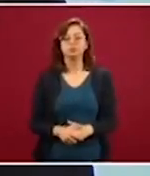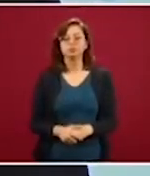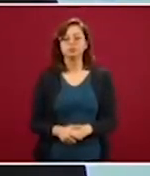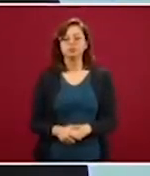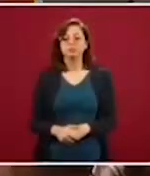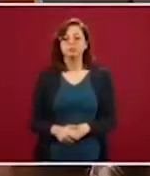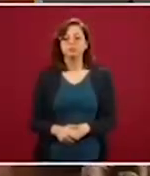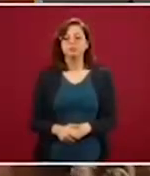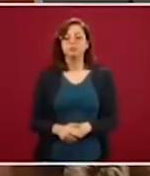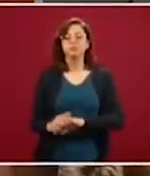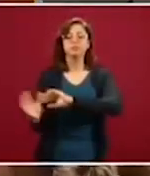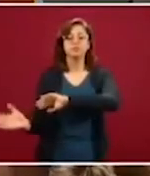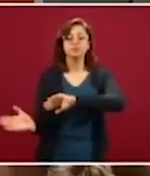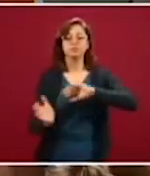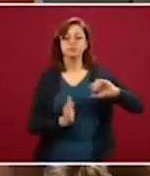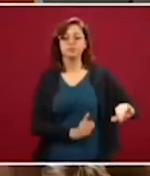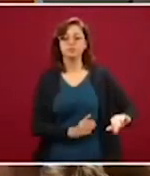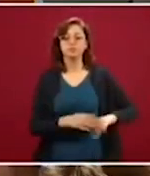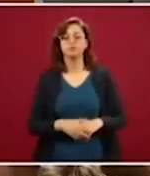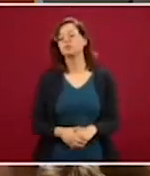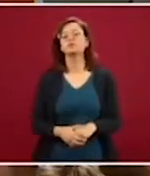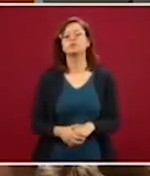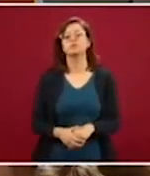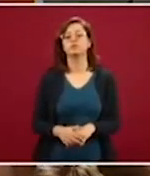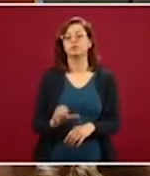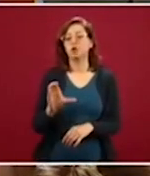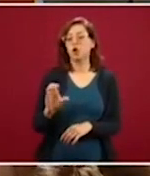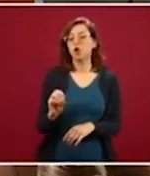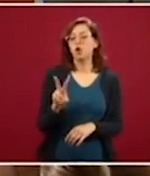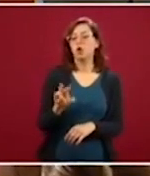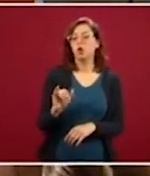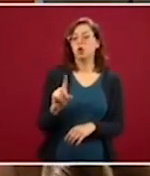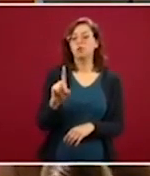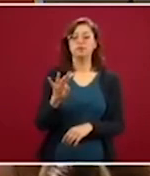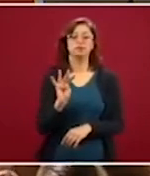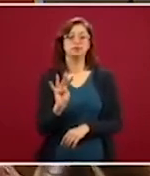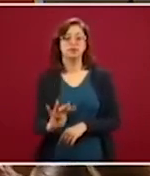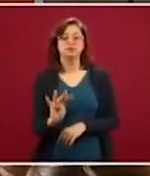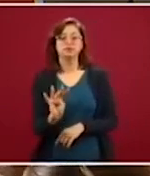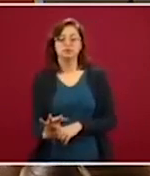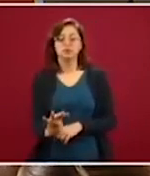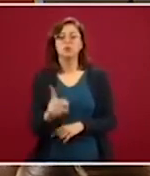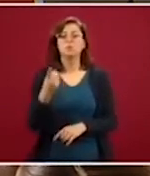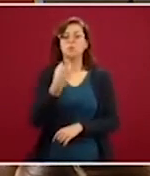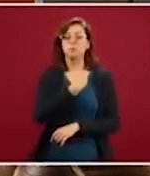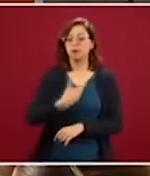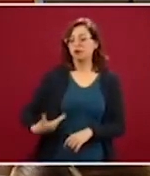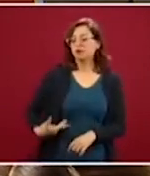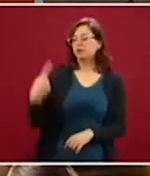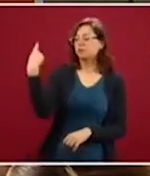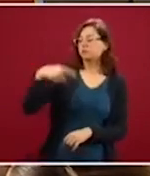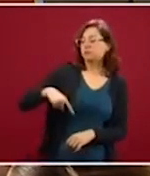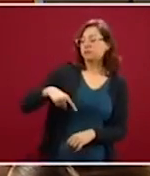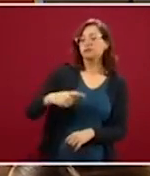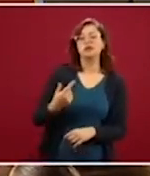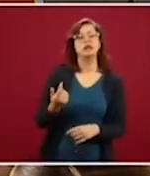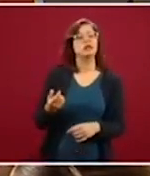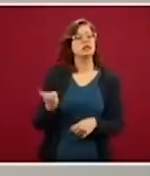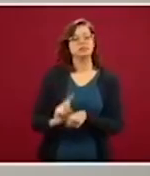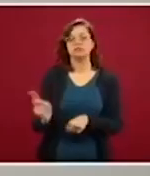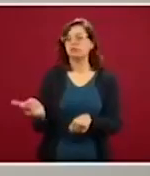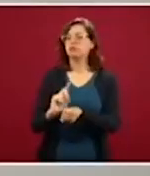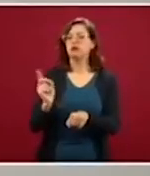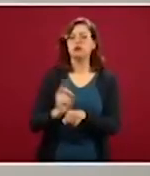En otro tema del coronavirus, como nos ha instruido el presidente, todas las tardes a las siete de la noche